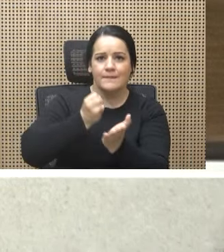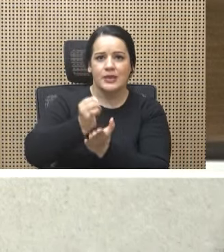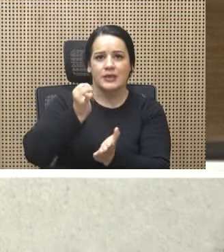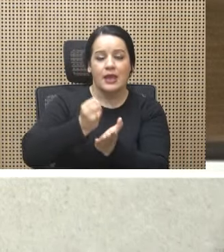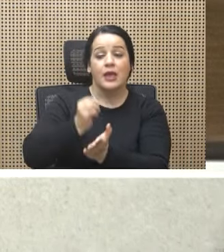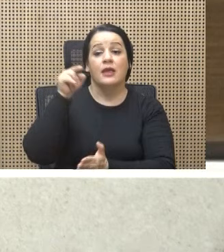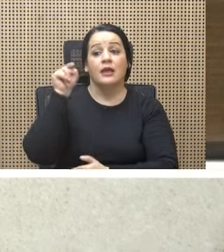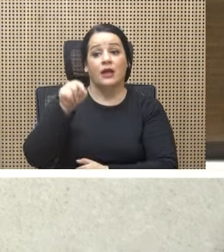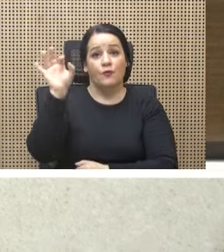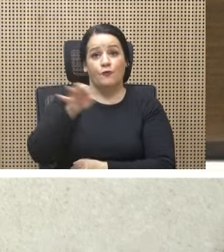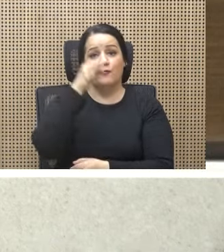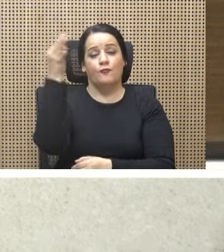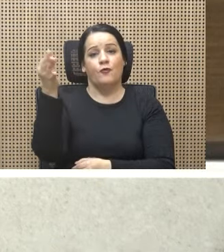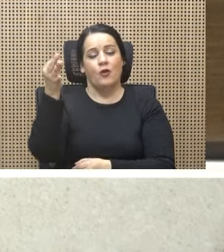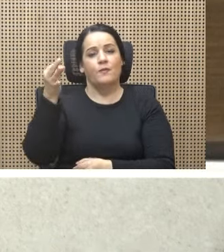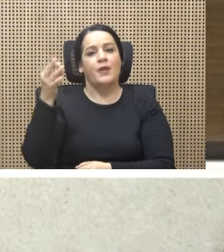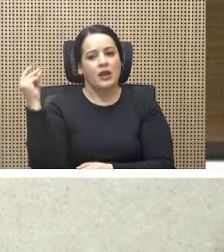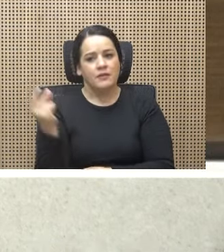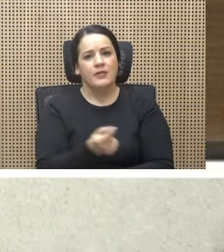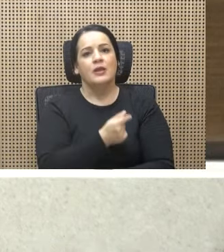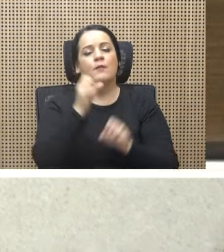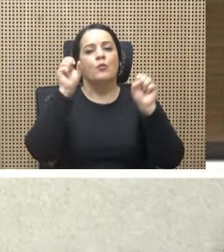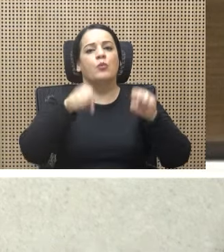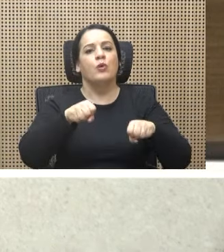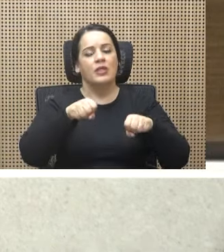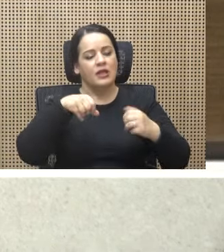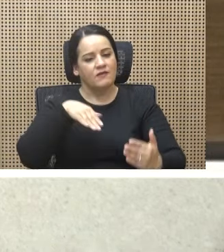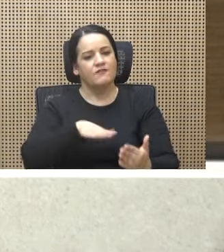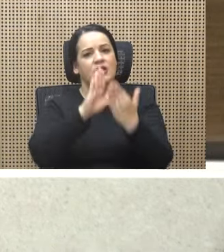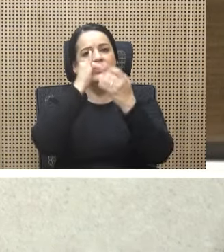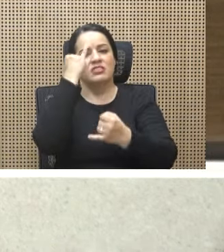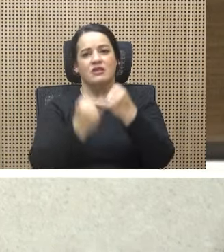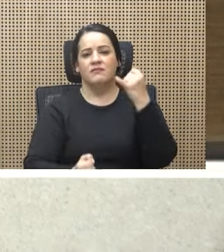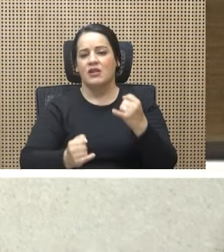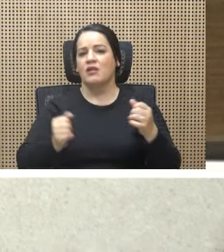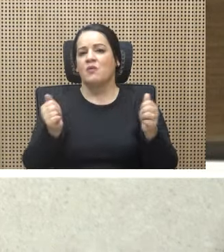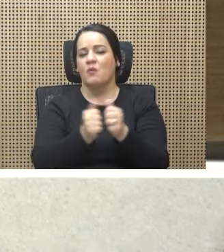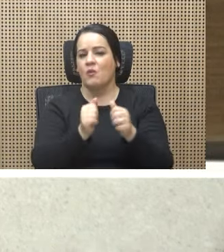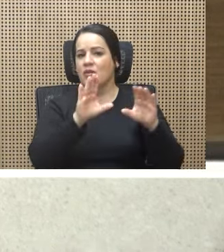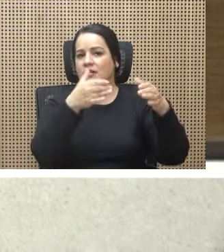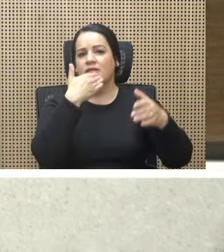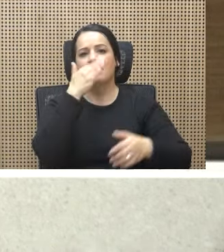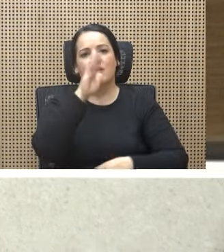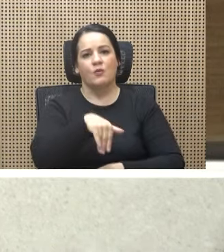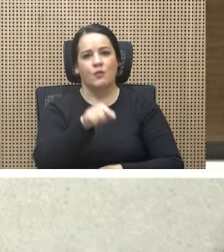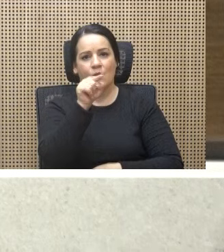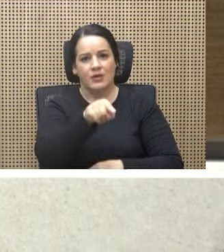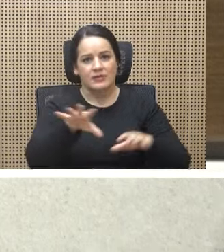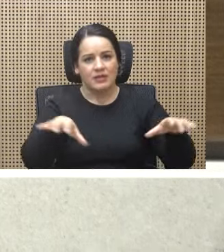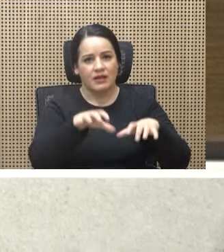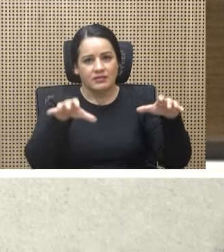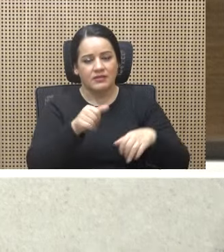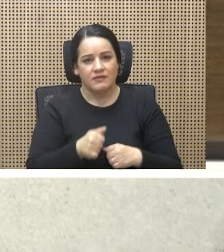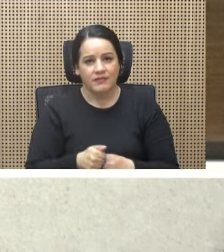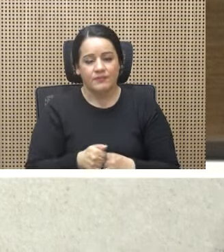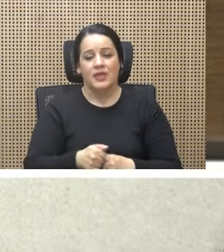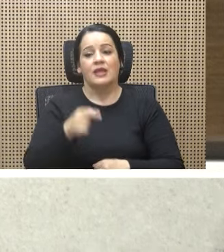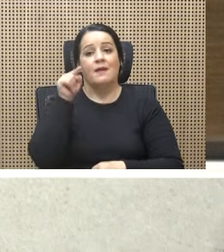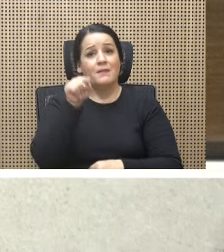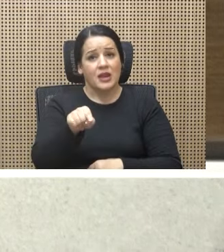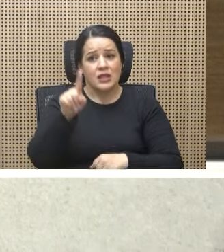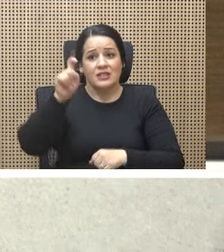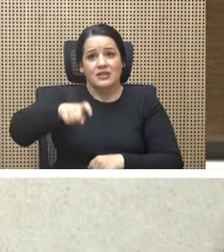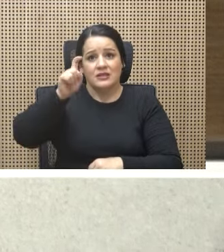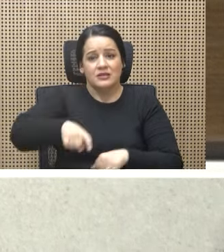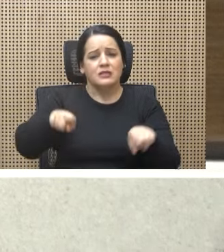la forma inmediata de enfrentar la delincuencia activa. Para eso se necesita reforzar